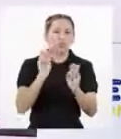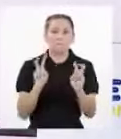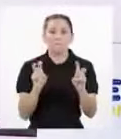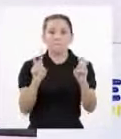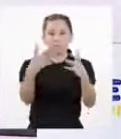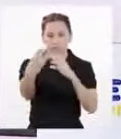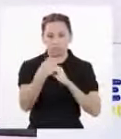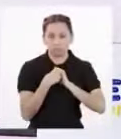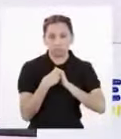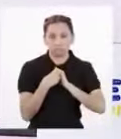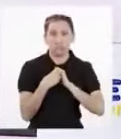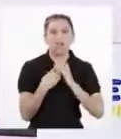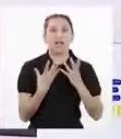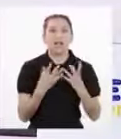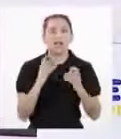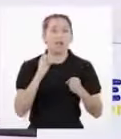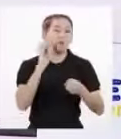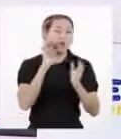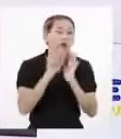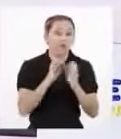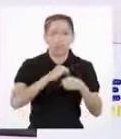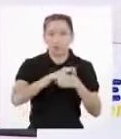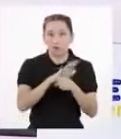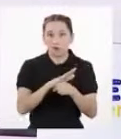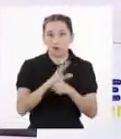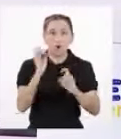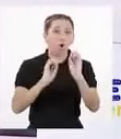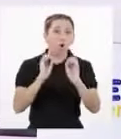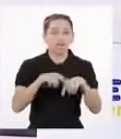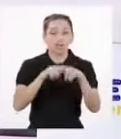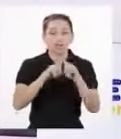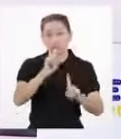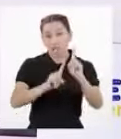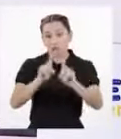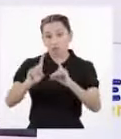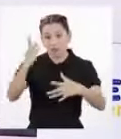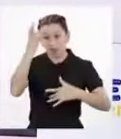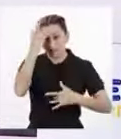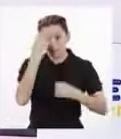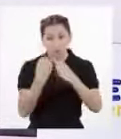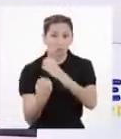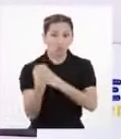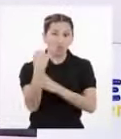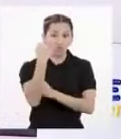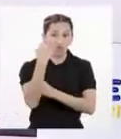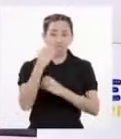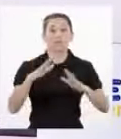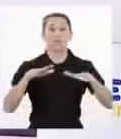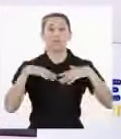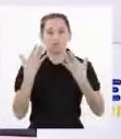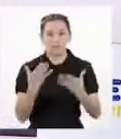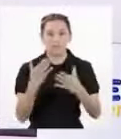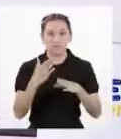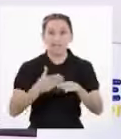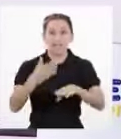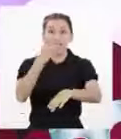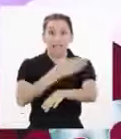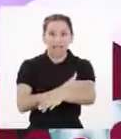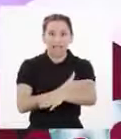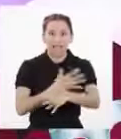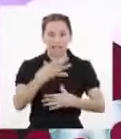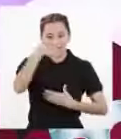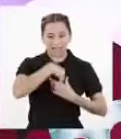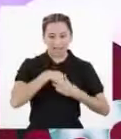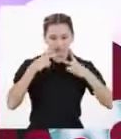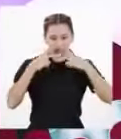conocer bien los genes que son susceptibles a enfermedades infecciosas Podríamos atender esa enfermedad antes de que aparezca